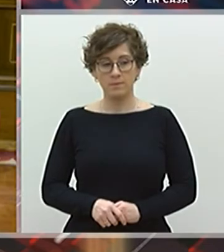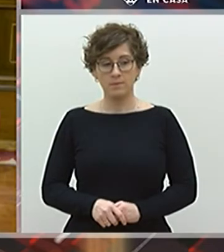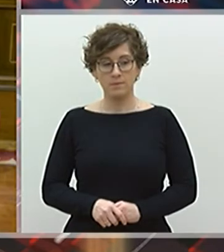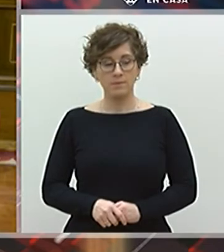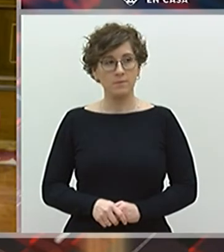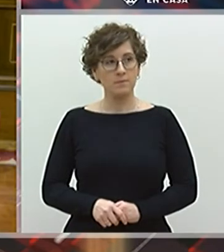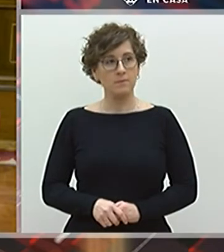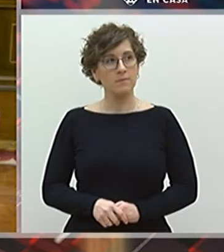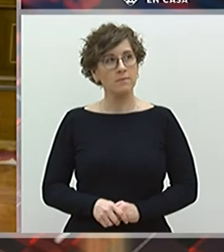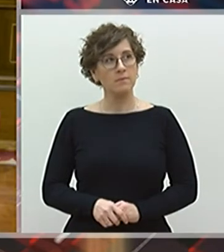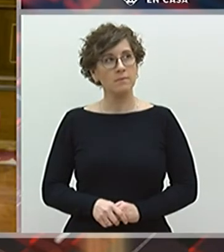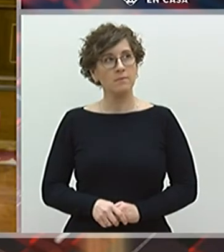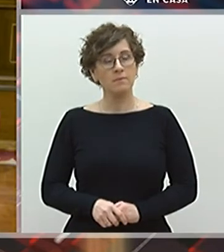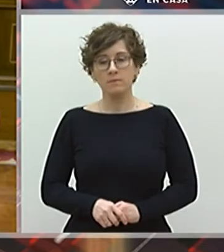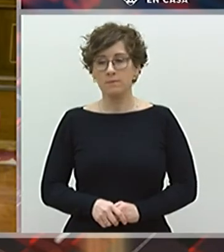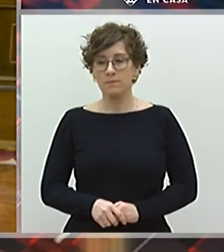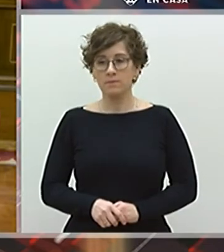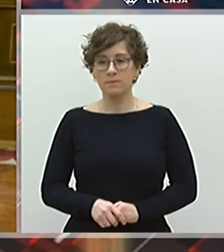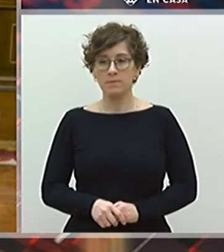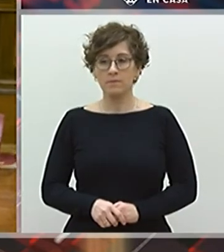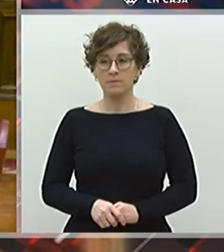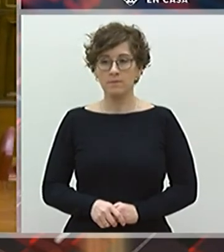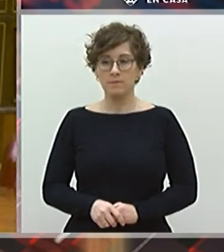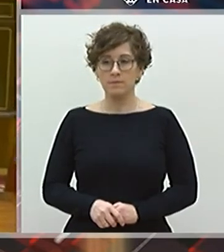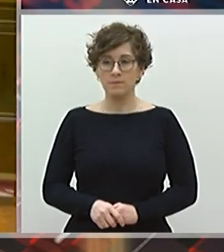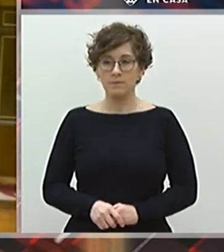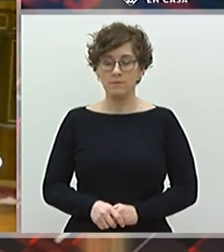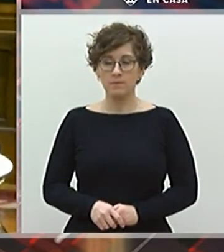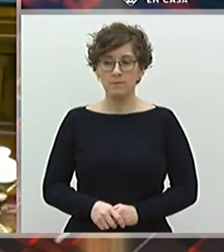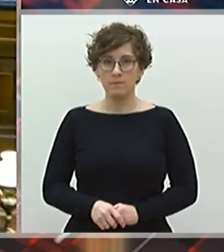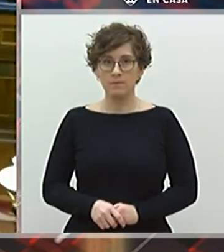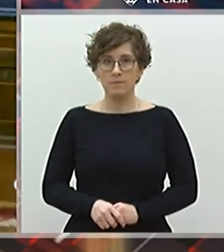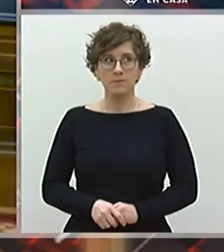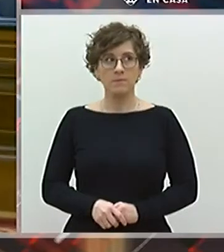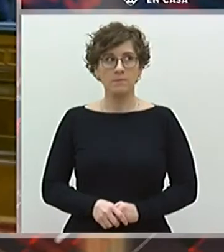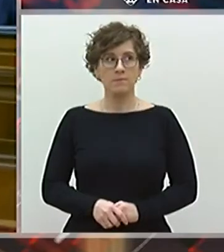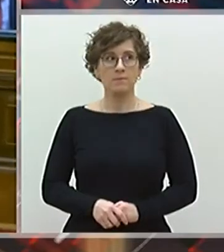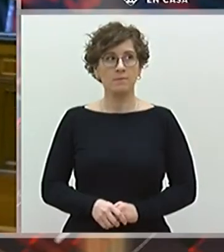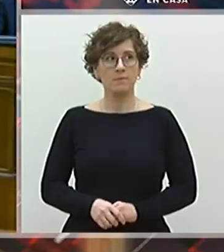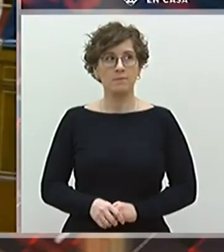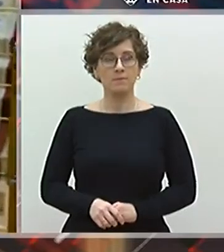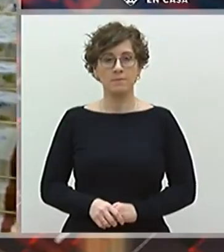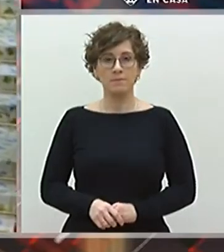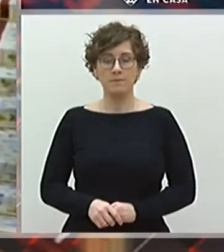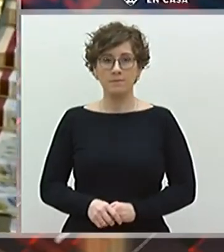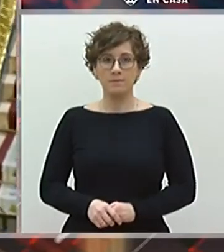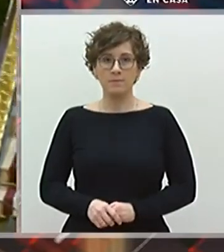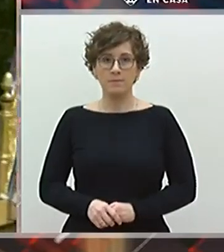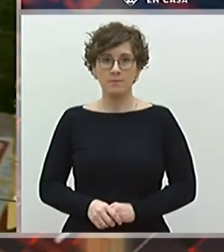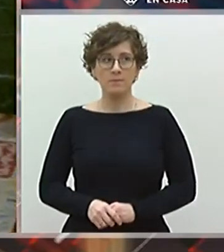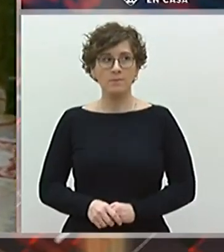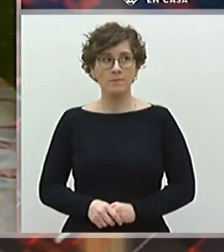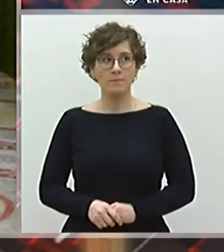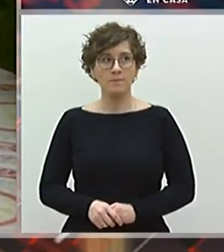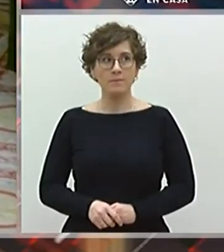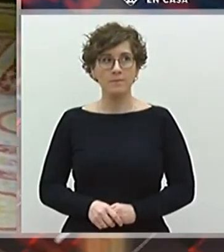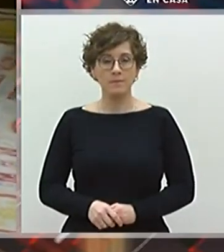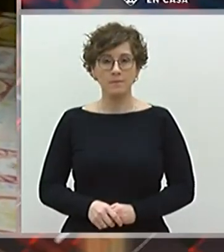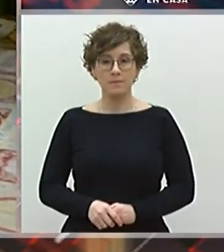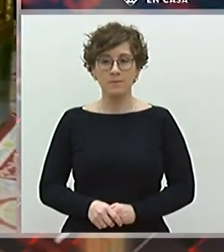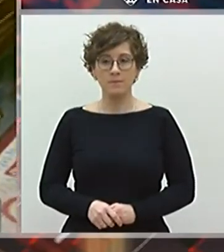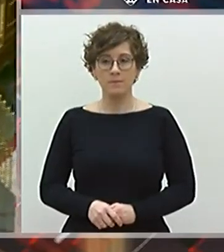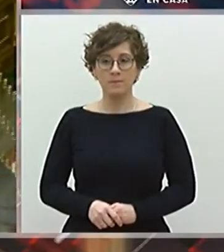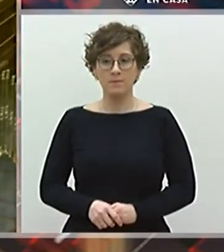vicepresidentas del Congreso, está ejerciendo ahora de presidenta del gobierno en funciones. La vemos ya